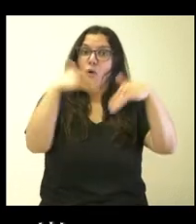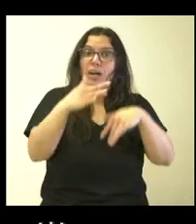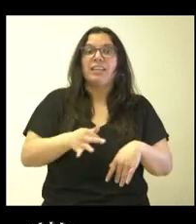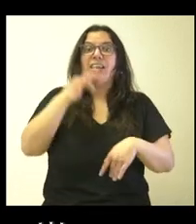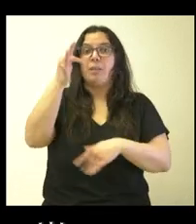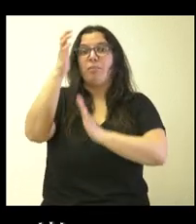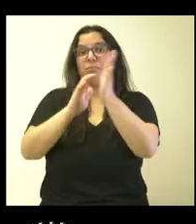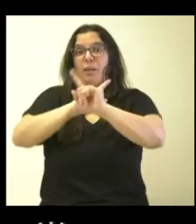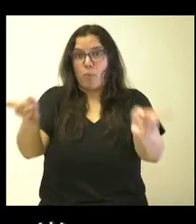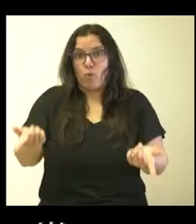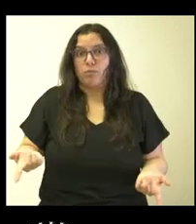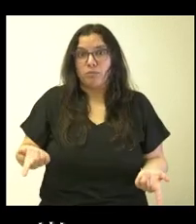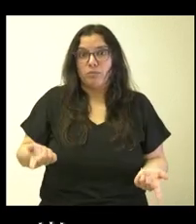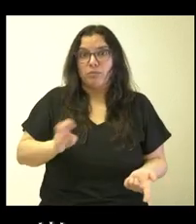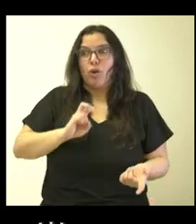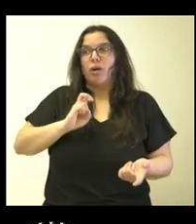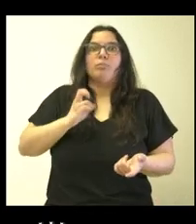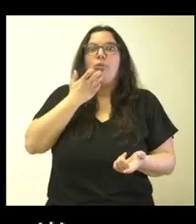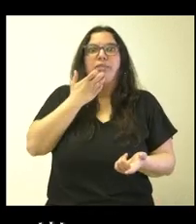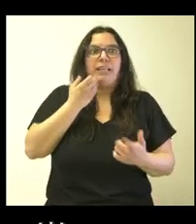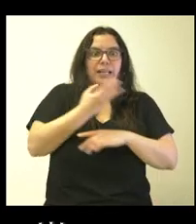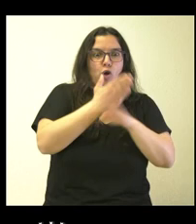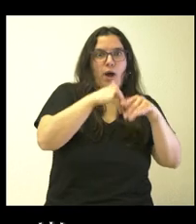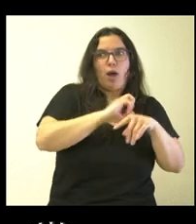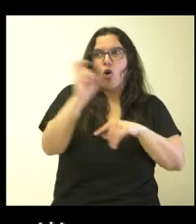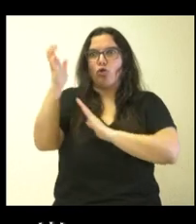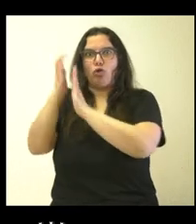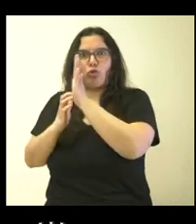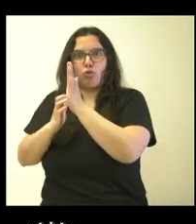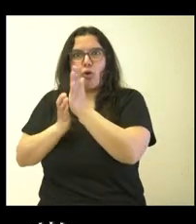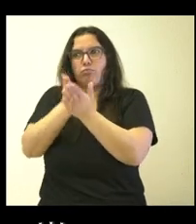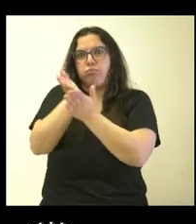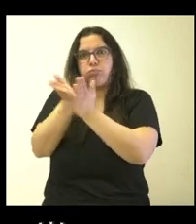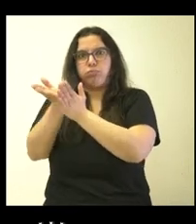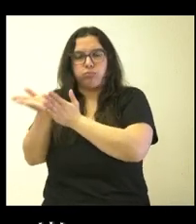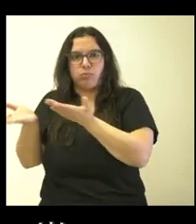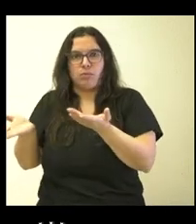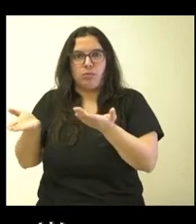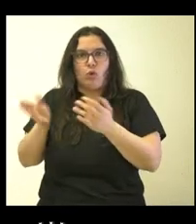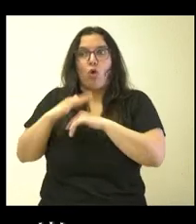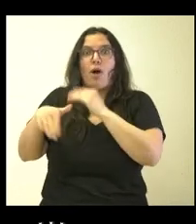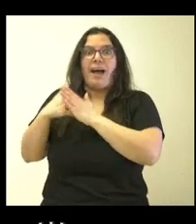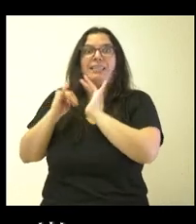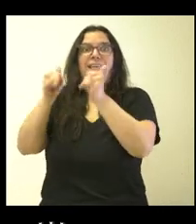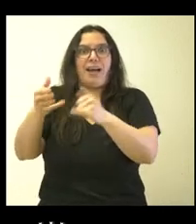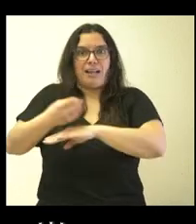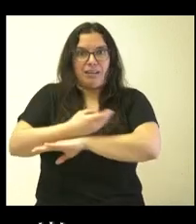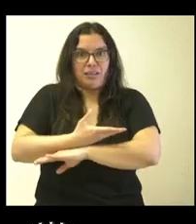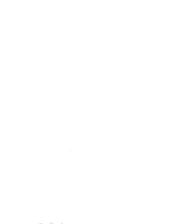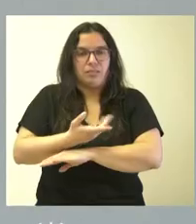bonifico no sé si otros medios de transporte o la forma en la que tú puedas coger ese tren que luego está bonificado. Muchas gracias.